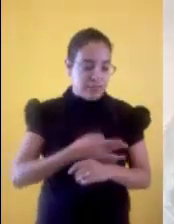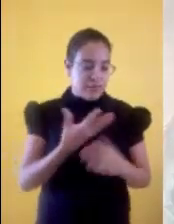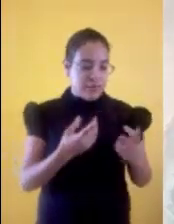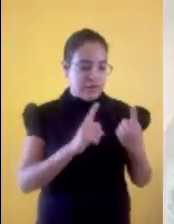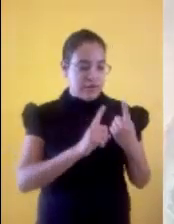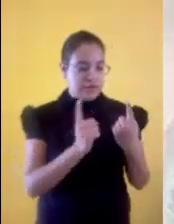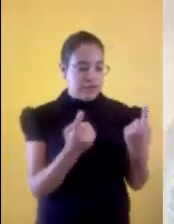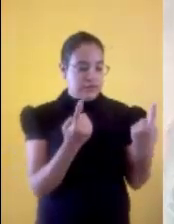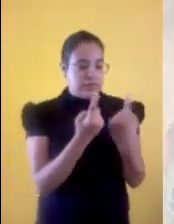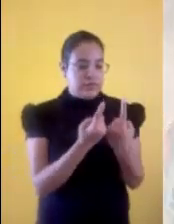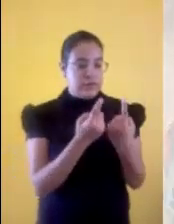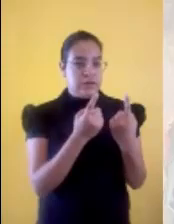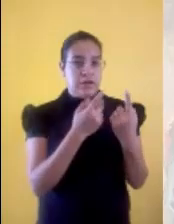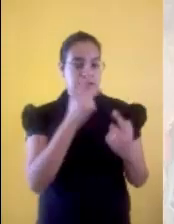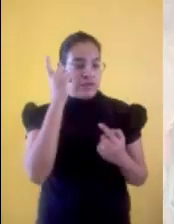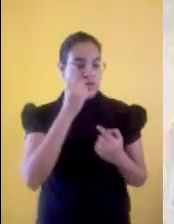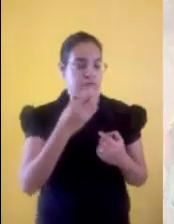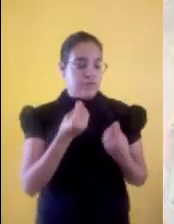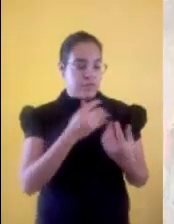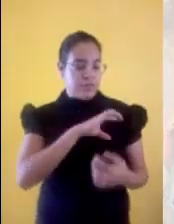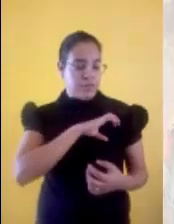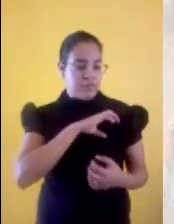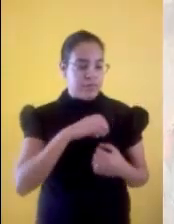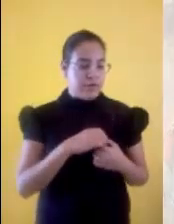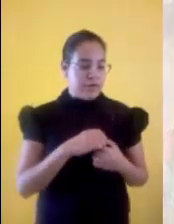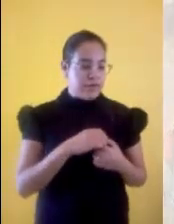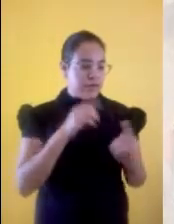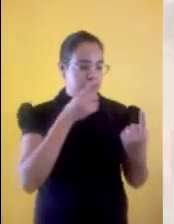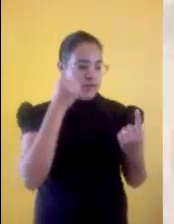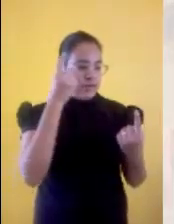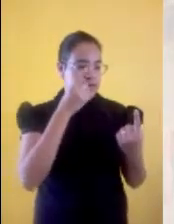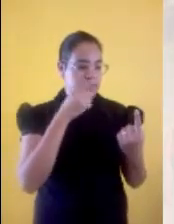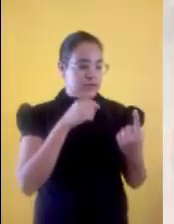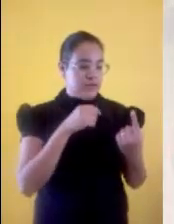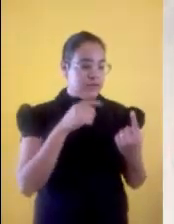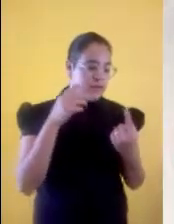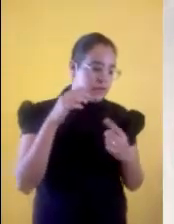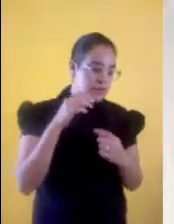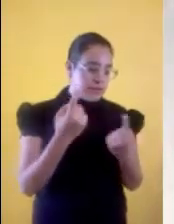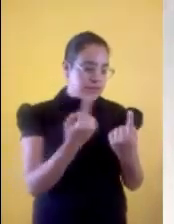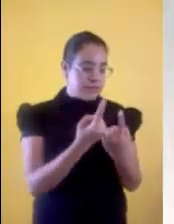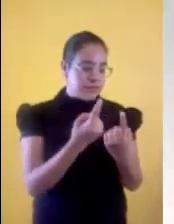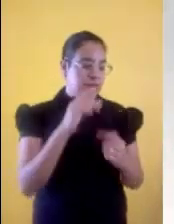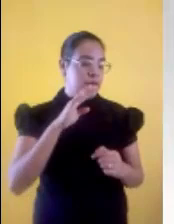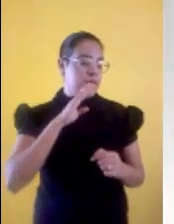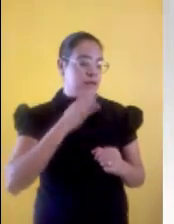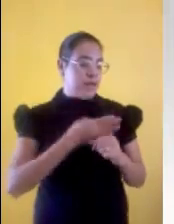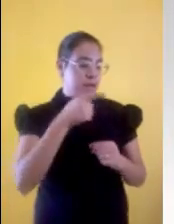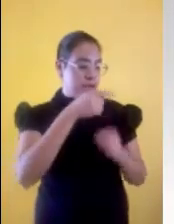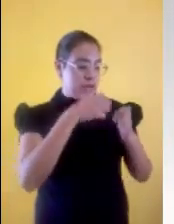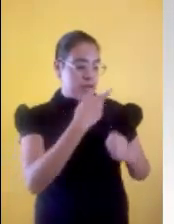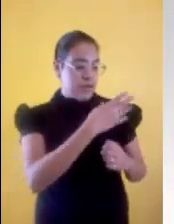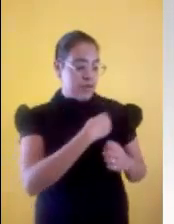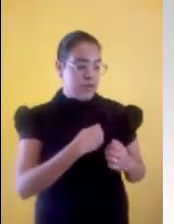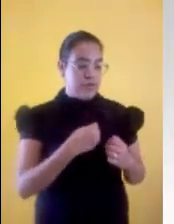discípulo que tanto quería, Jesús dijo a su madre, Mujer, ahí está tu hijo. Luego dijo